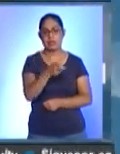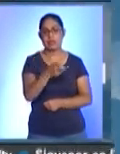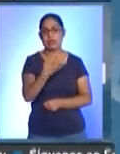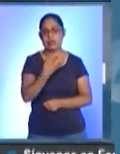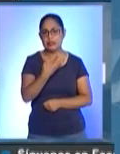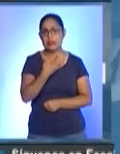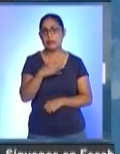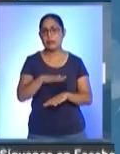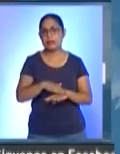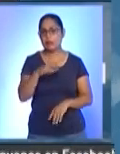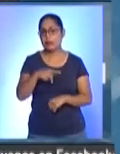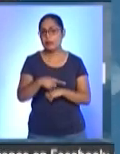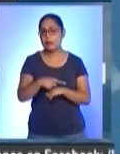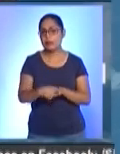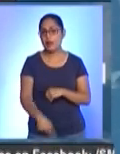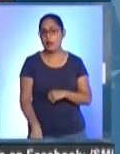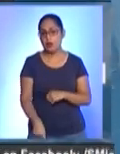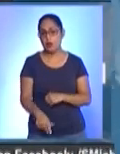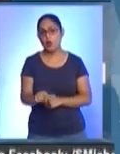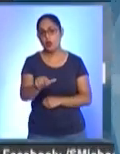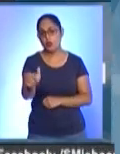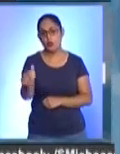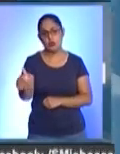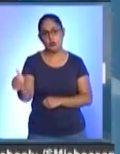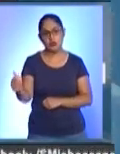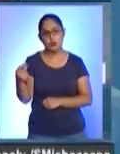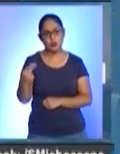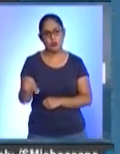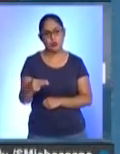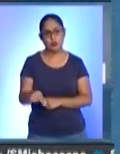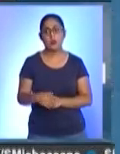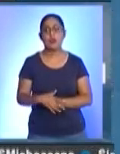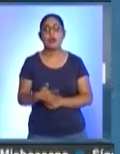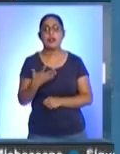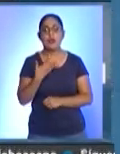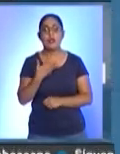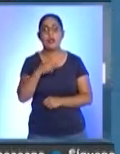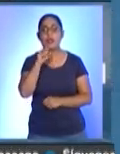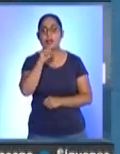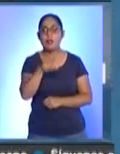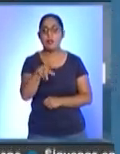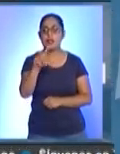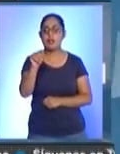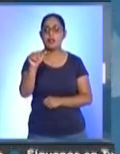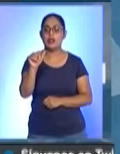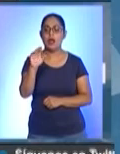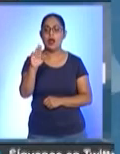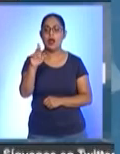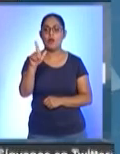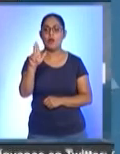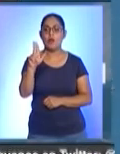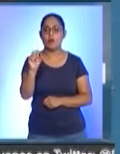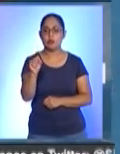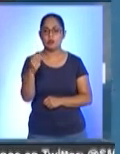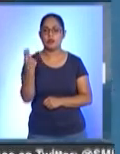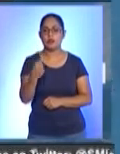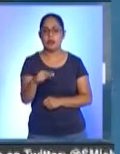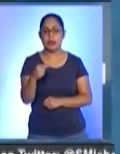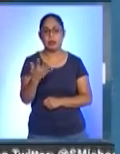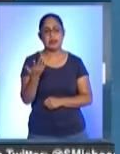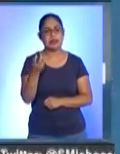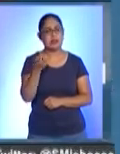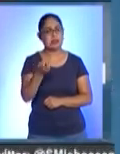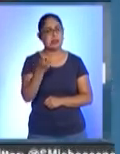letal que las demás variantes, y la aparición de la variante Delta Plus, bueno, pues esto se torna un camino